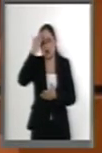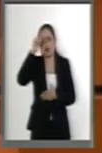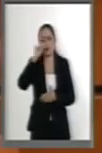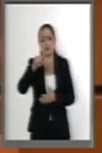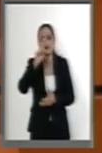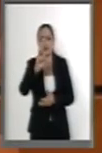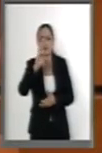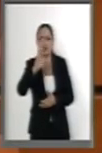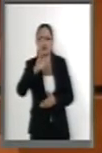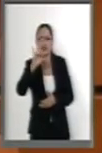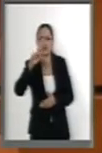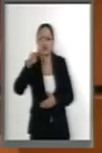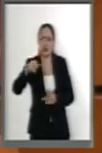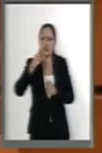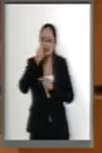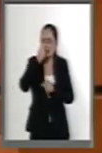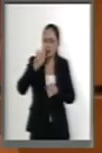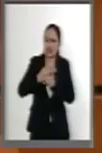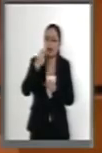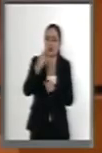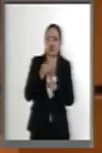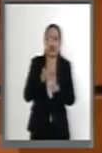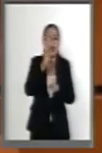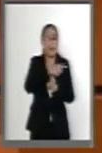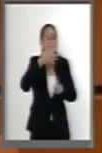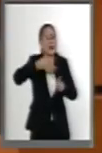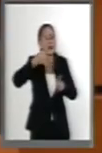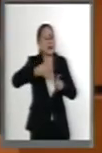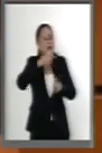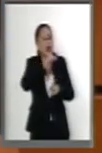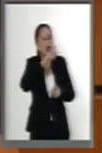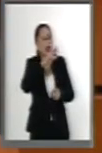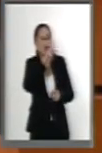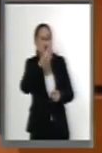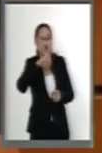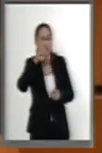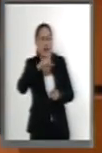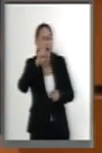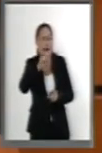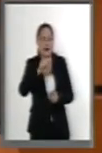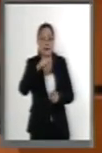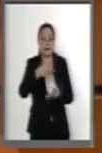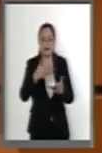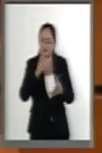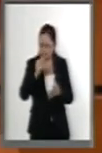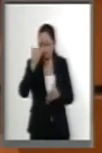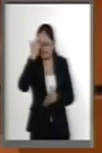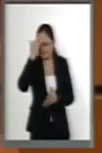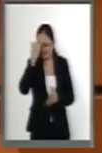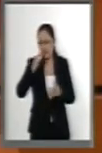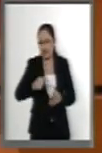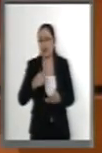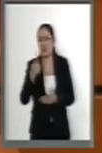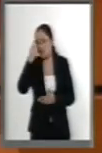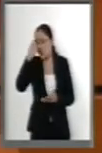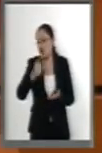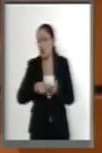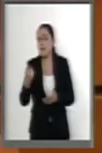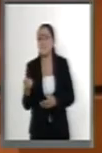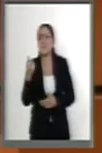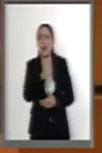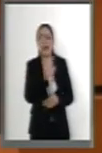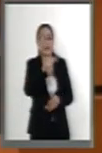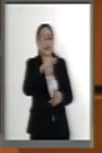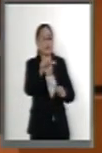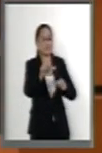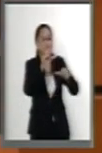del ministro Azuela, muy respetable. La están mandando, la están mandando, digo yo, a sustituir